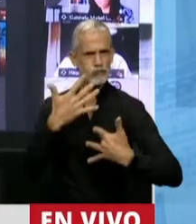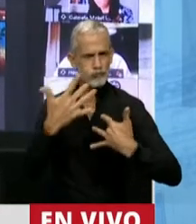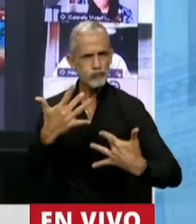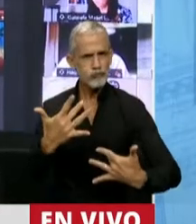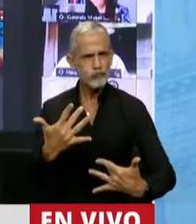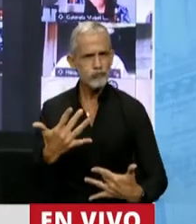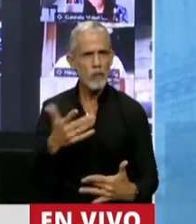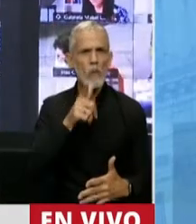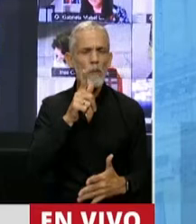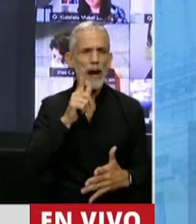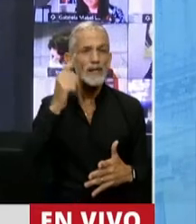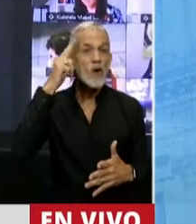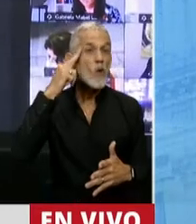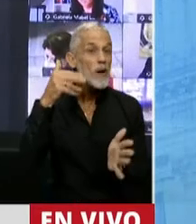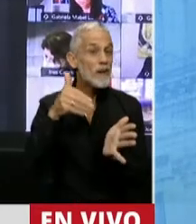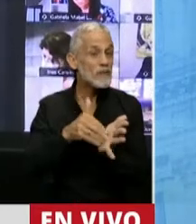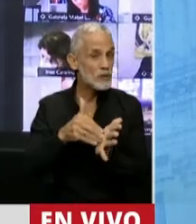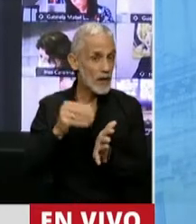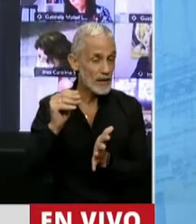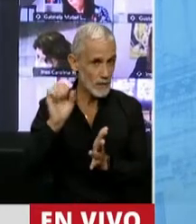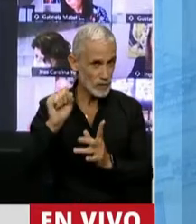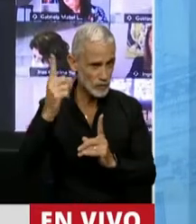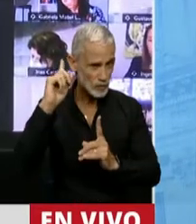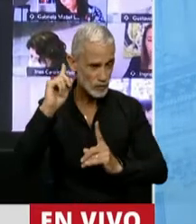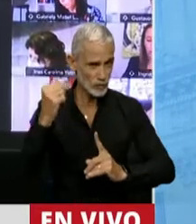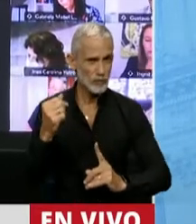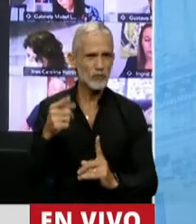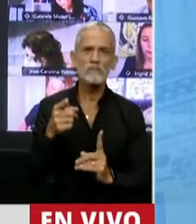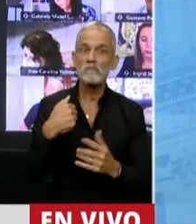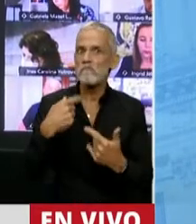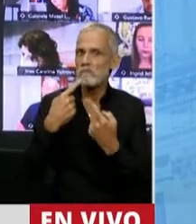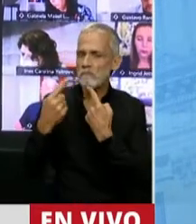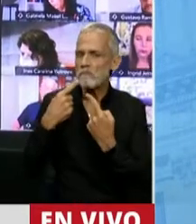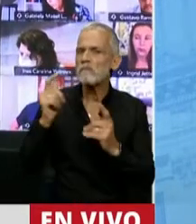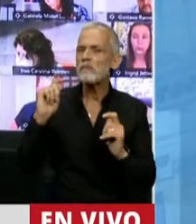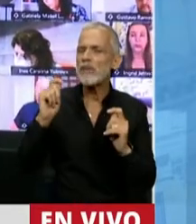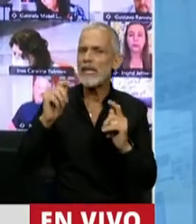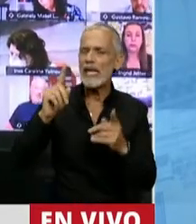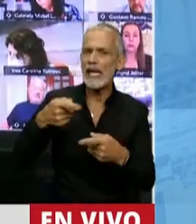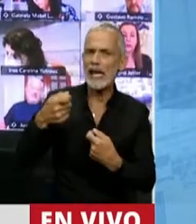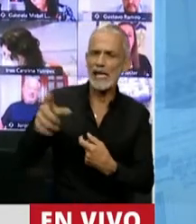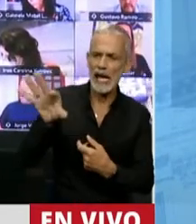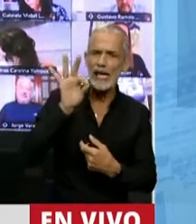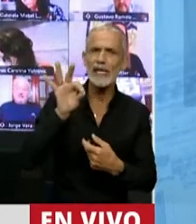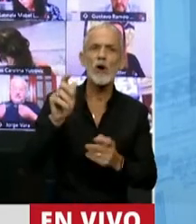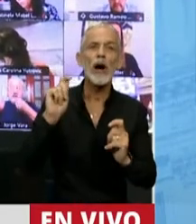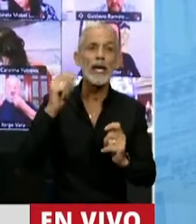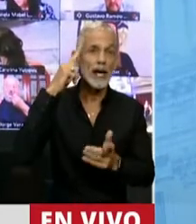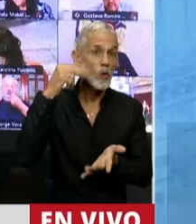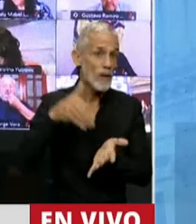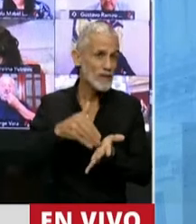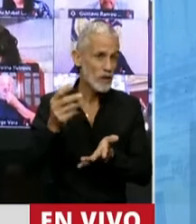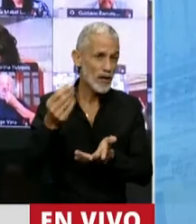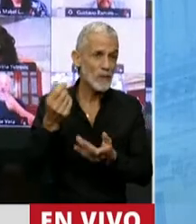que aparentemente han costado 9 millones de pesos, además en una consultoría que no sabemos quién fue destinatario aún,